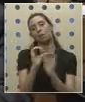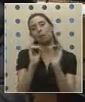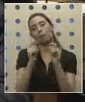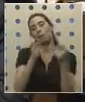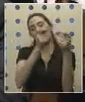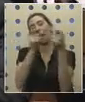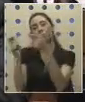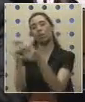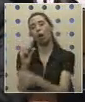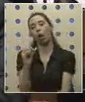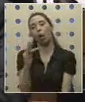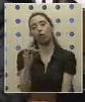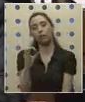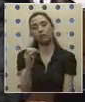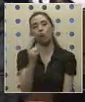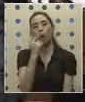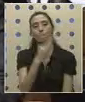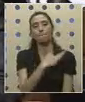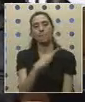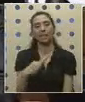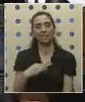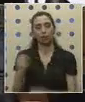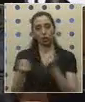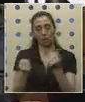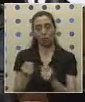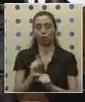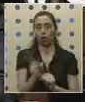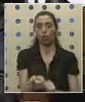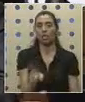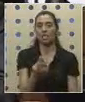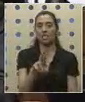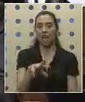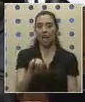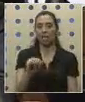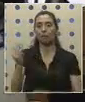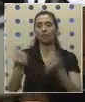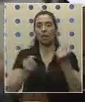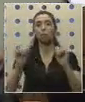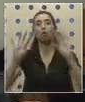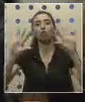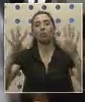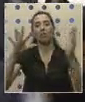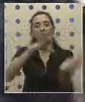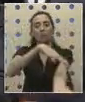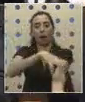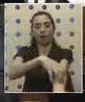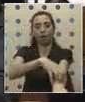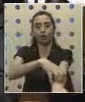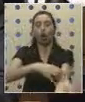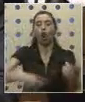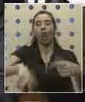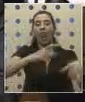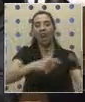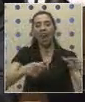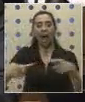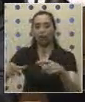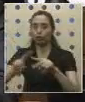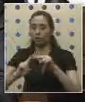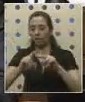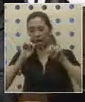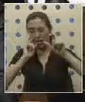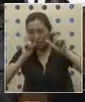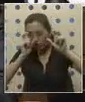al Ministro de Transporte, con el objeto de ordene a la Seremia de Transporte de la Décima Región de los Lagos, se realiza, señor Presidente, una exhaustiva